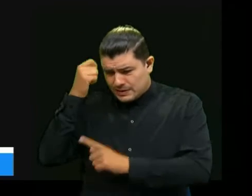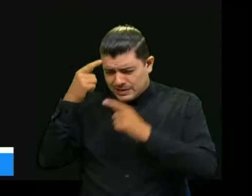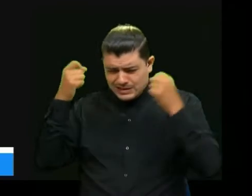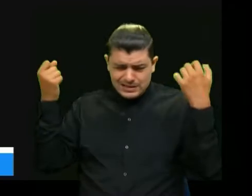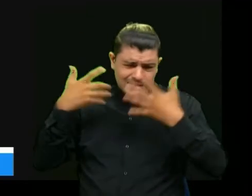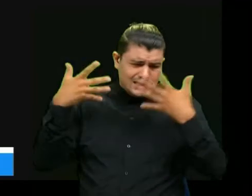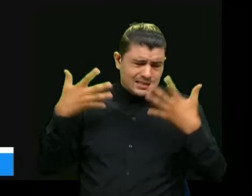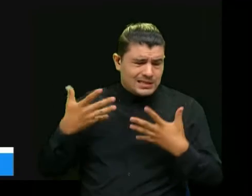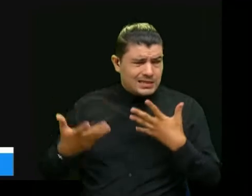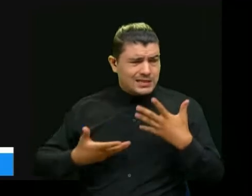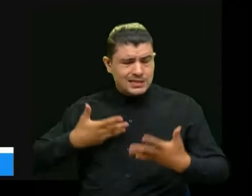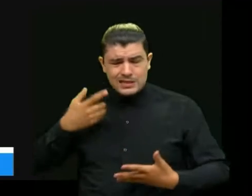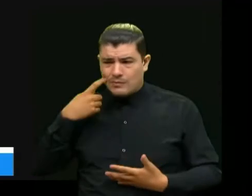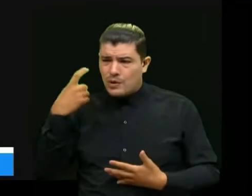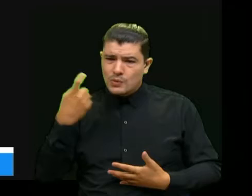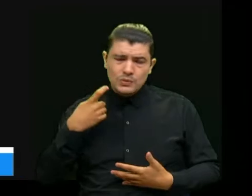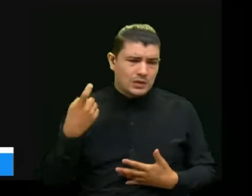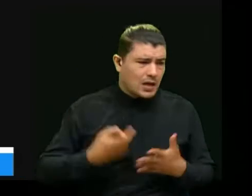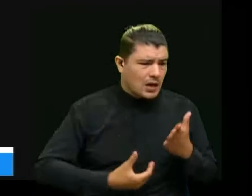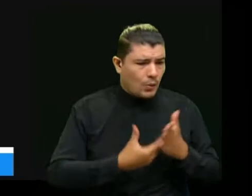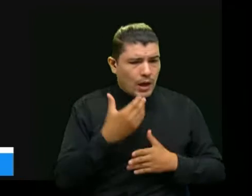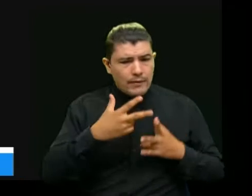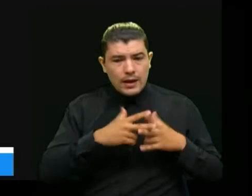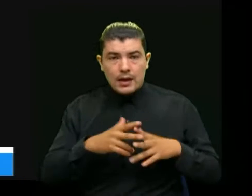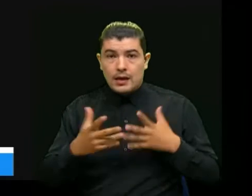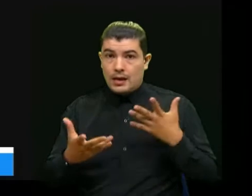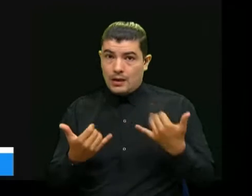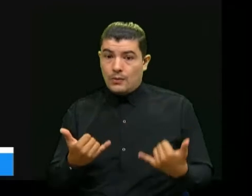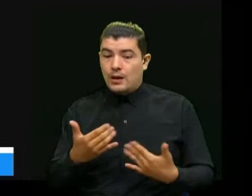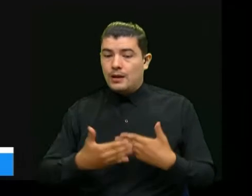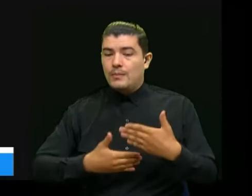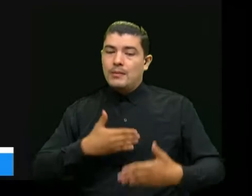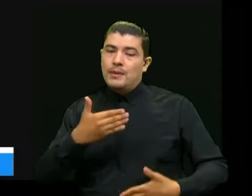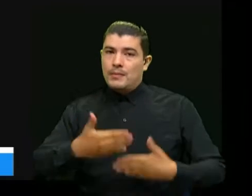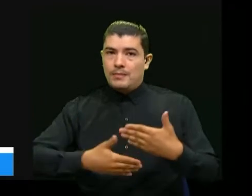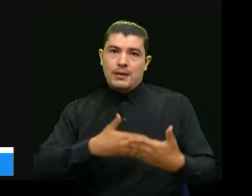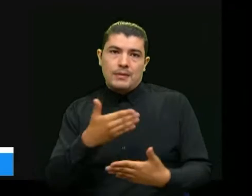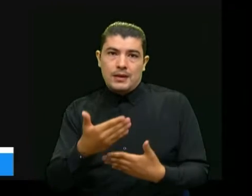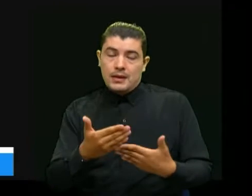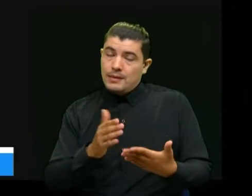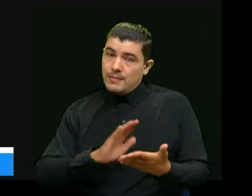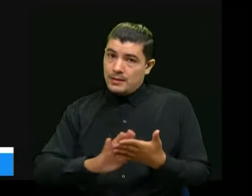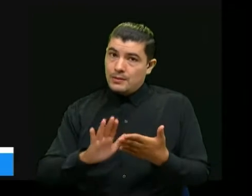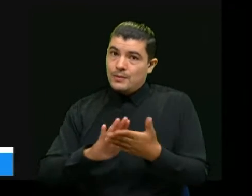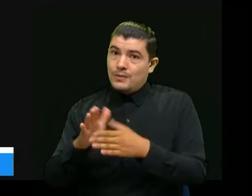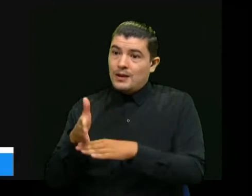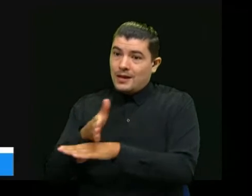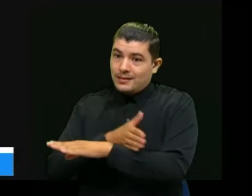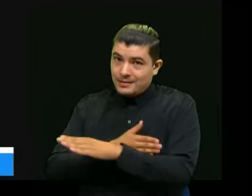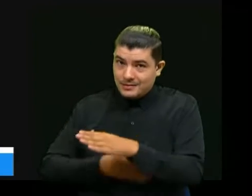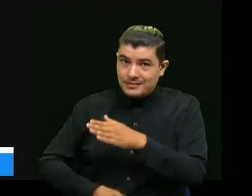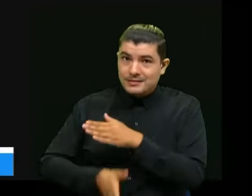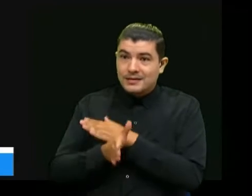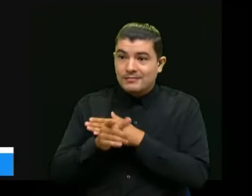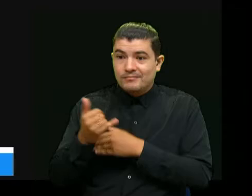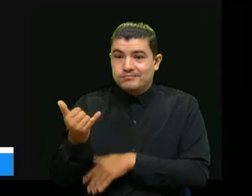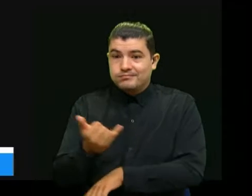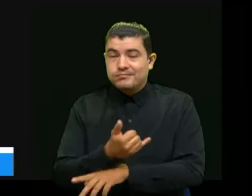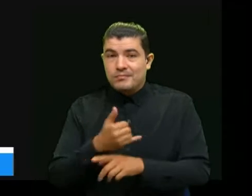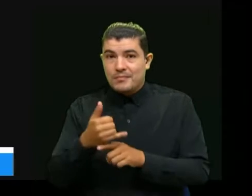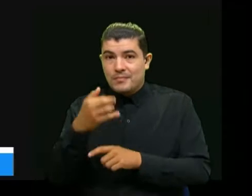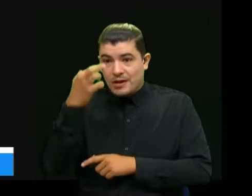la búsqueda de nuevas herramientas pues es un proceso y que perdón antes de descontinuar los profesores